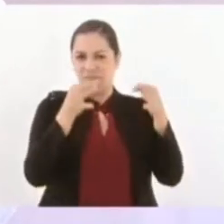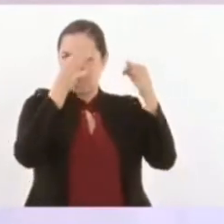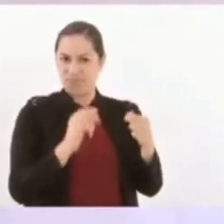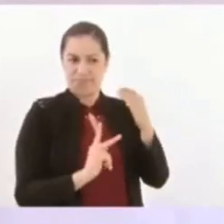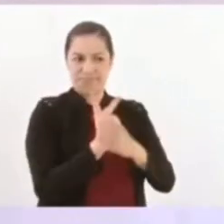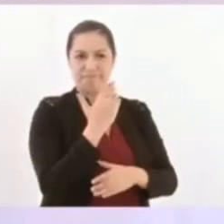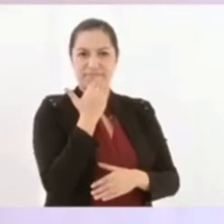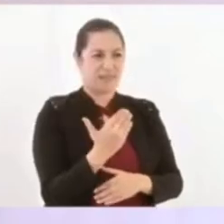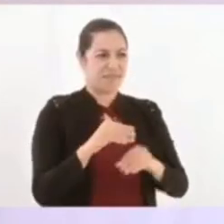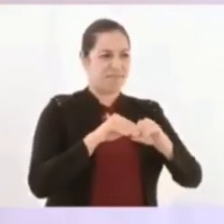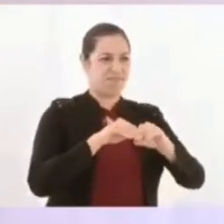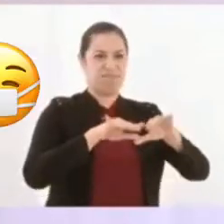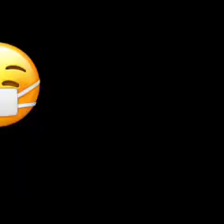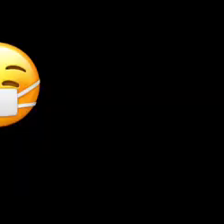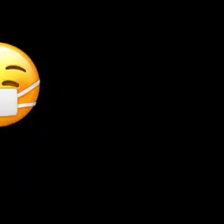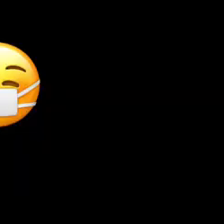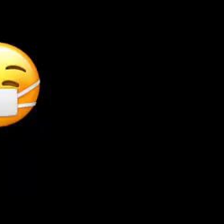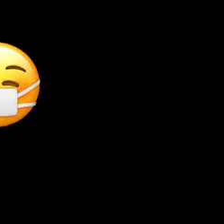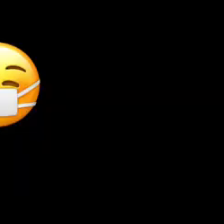alcanza hasta para el pájaro.